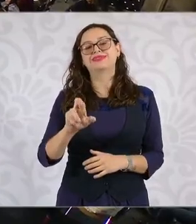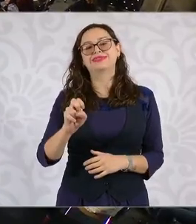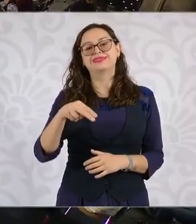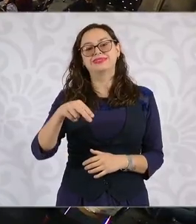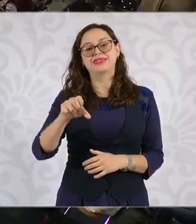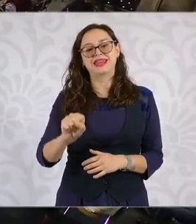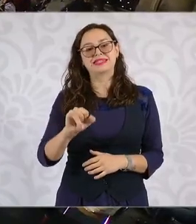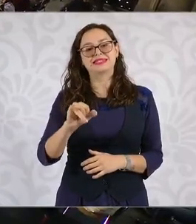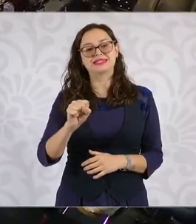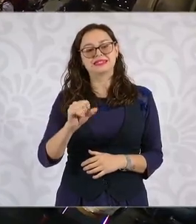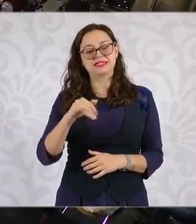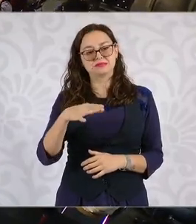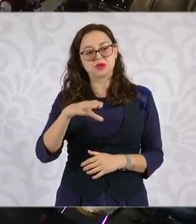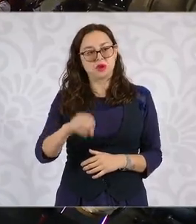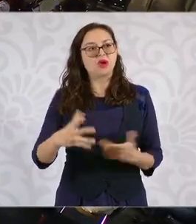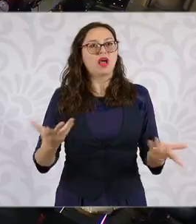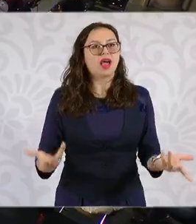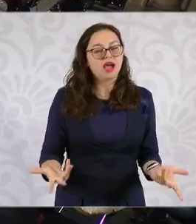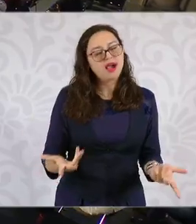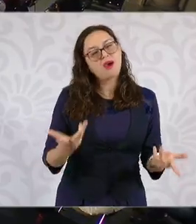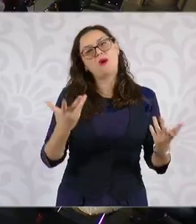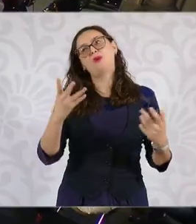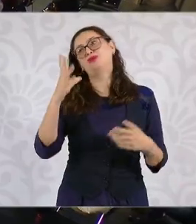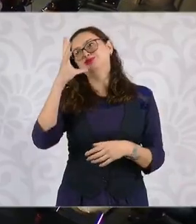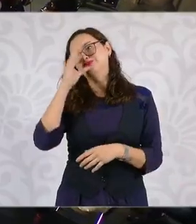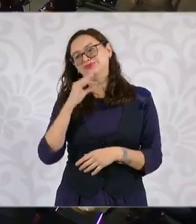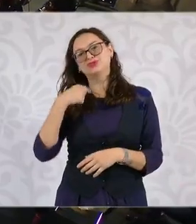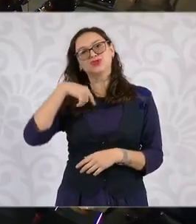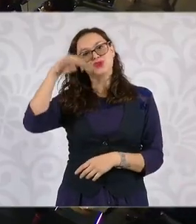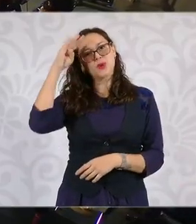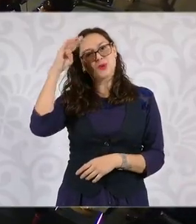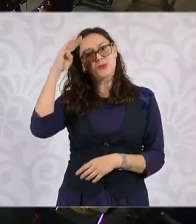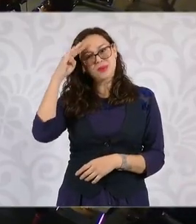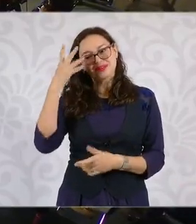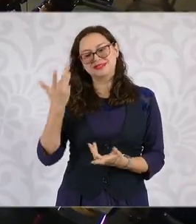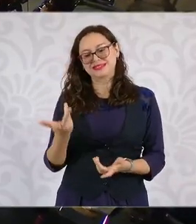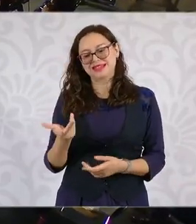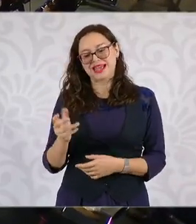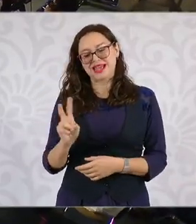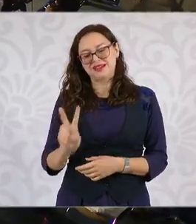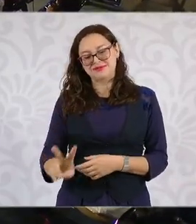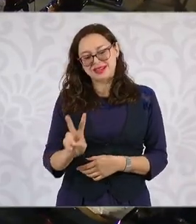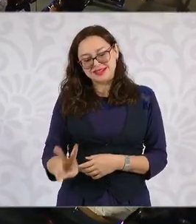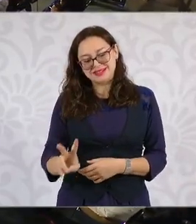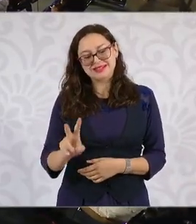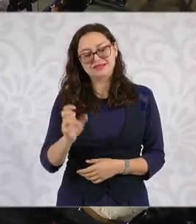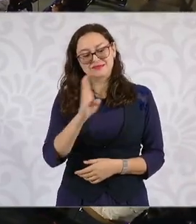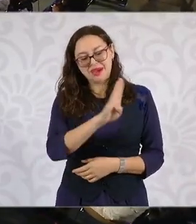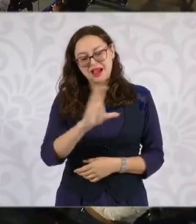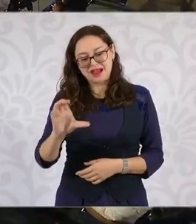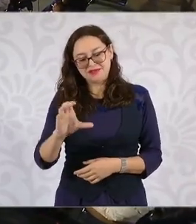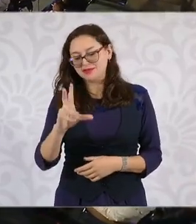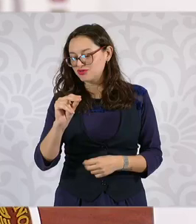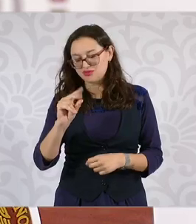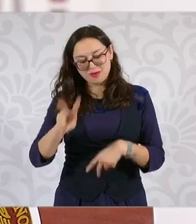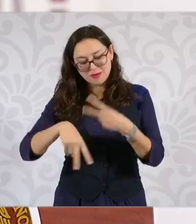estaría en Baja California Sur, pues quiero saber si en Baja Sí voy a estar, pero no este viernes sino al otro. Sí,